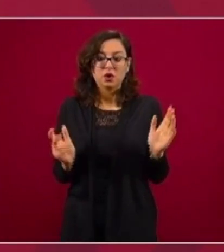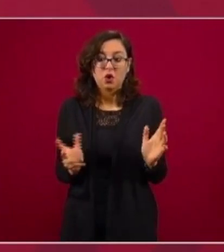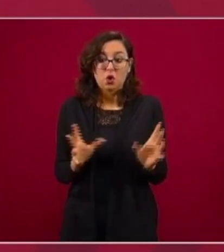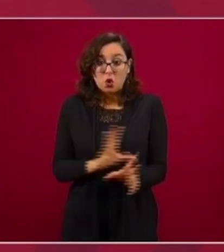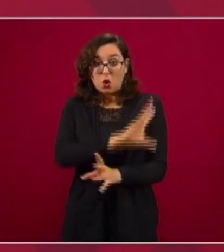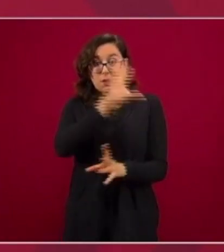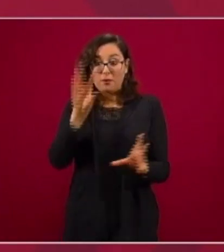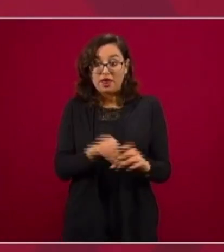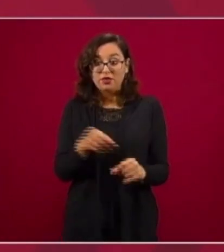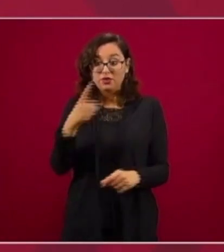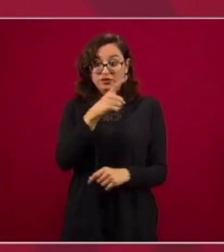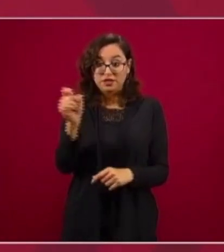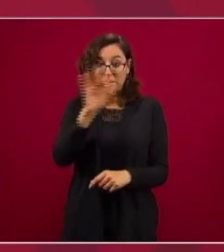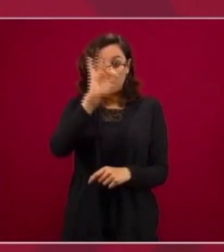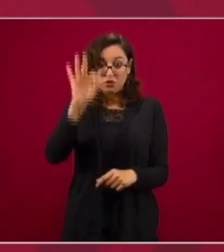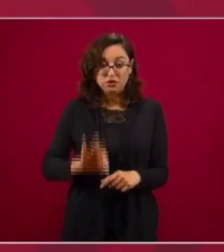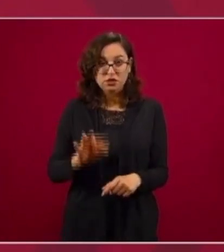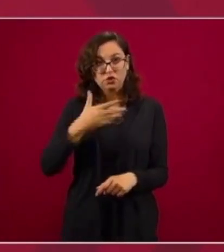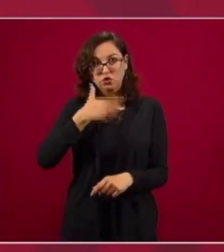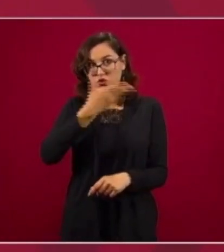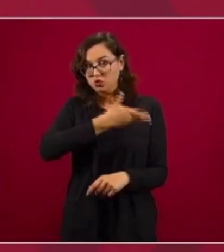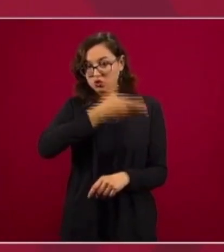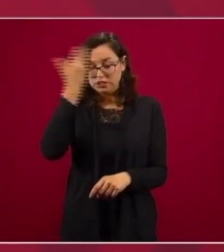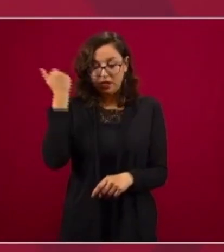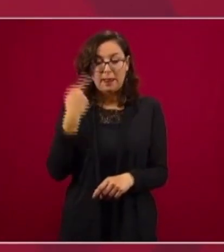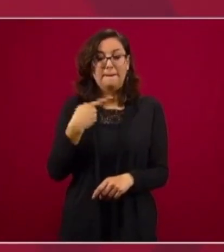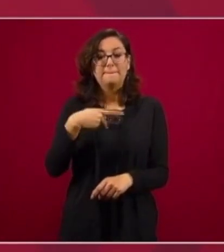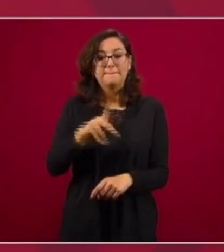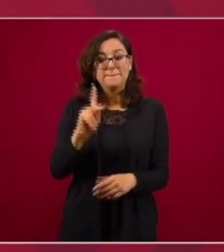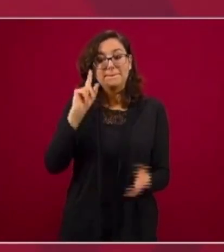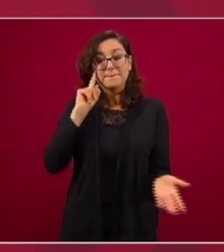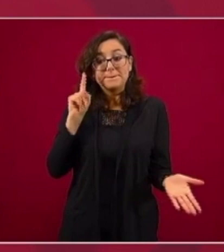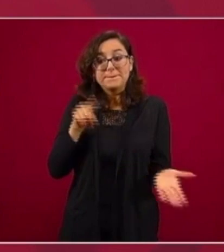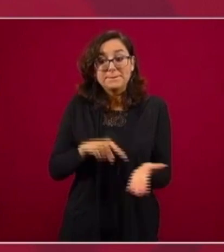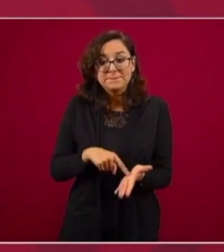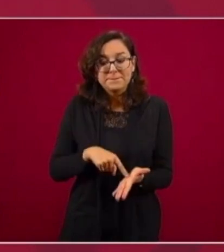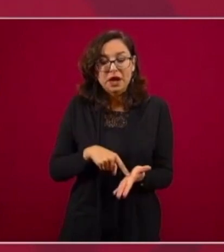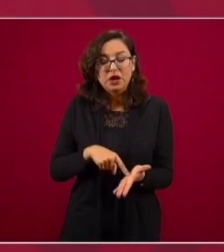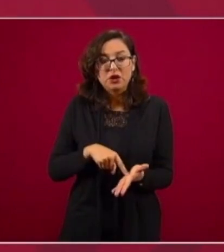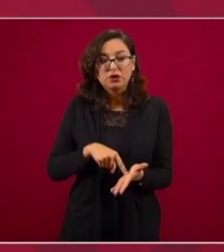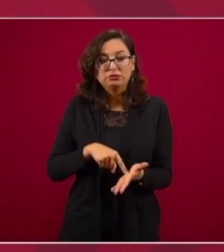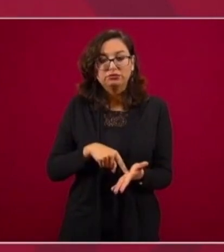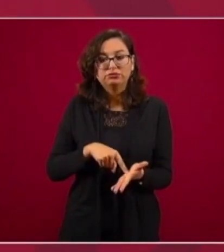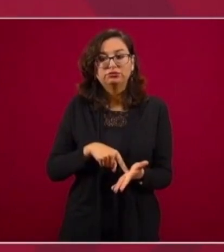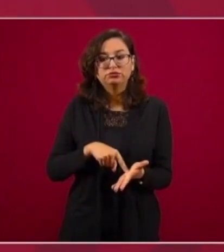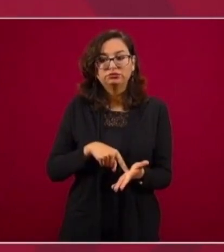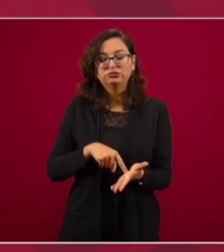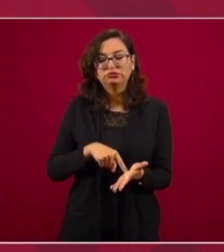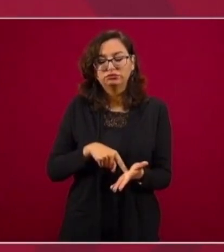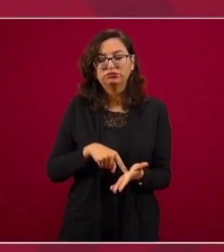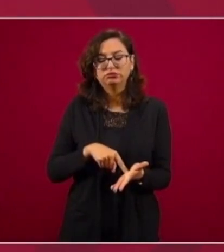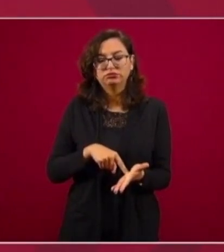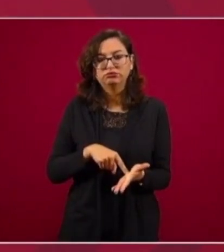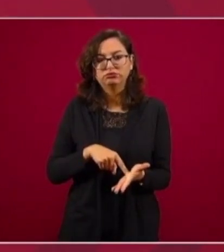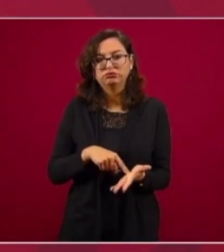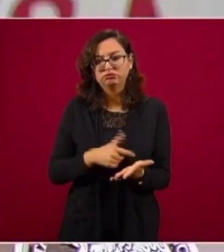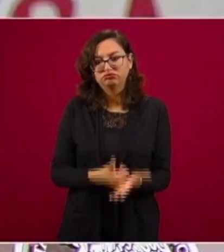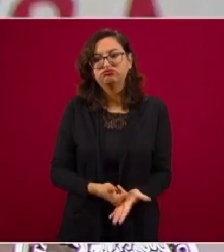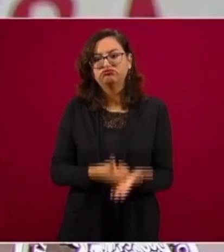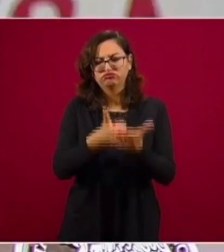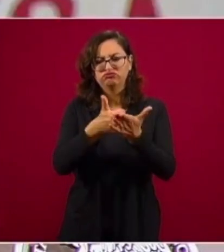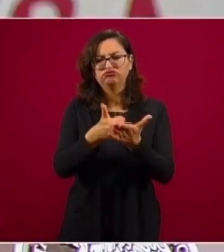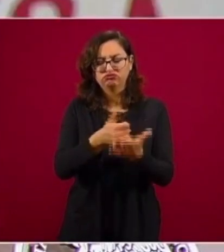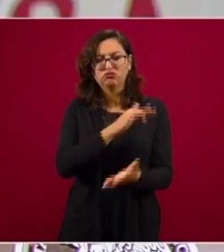todo el daño, pero creo que es algo que podría ayudar